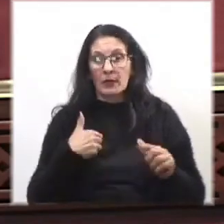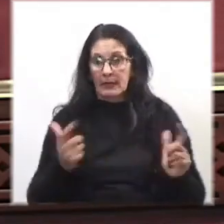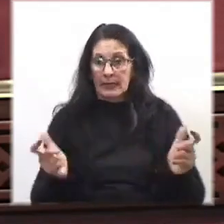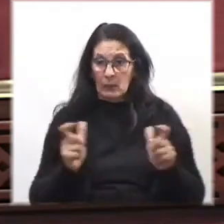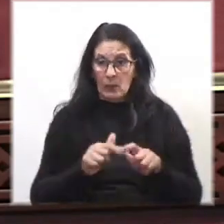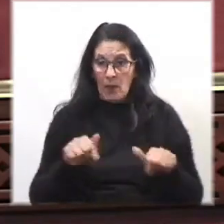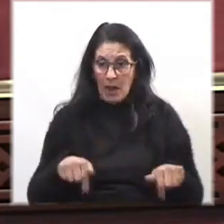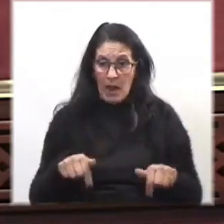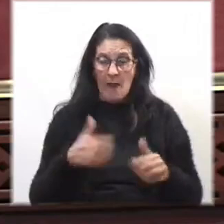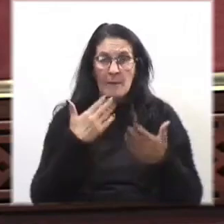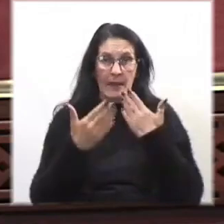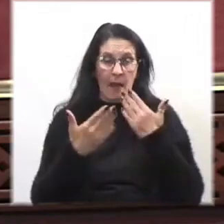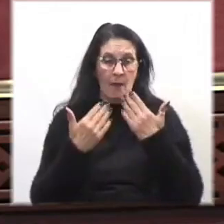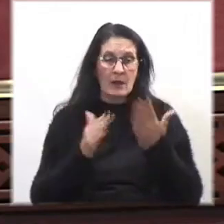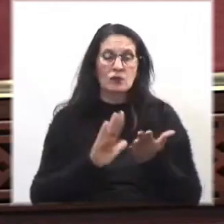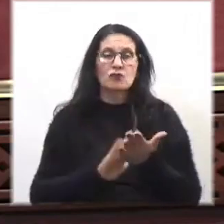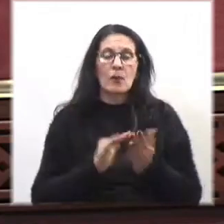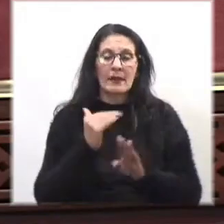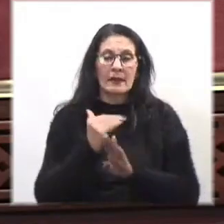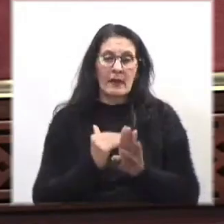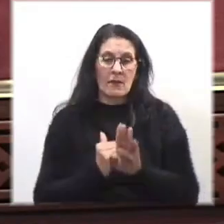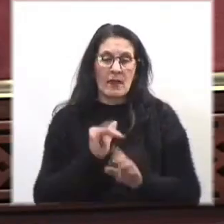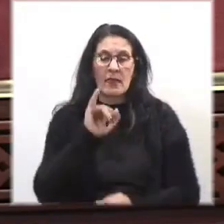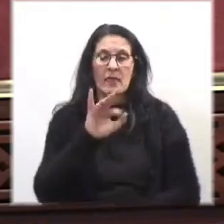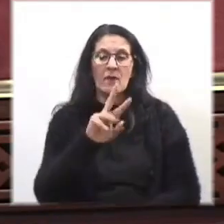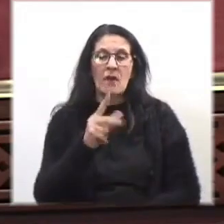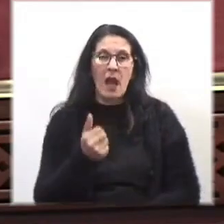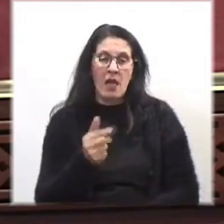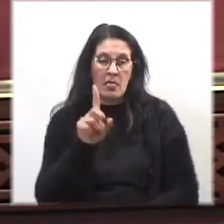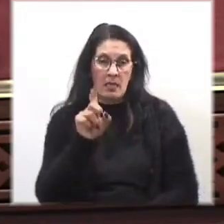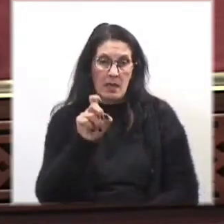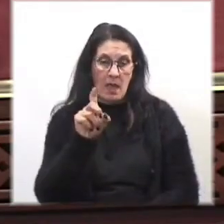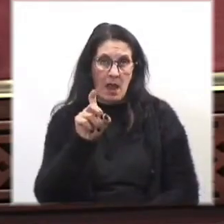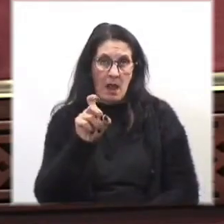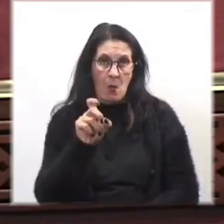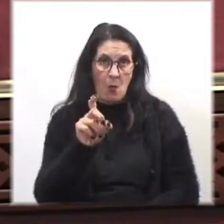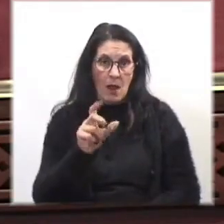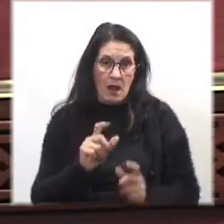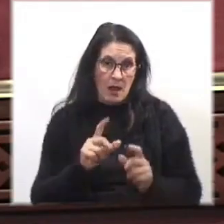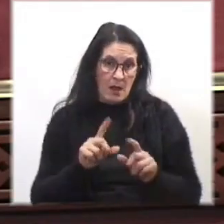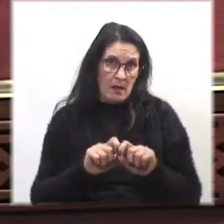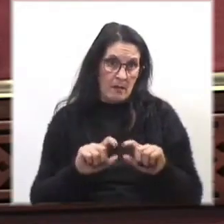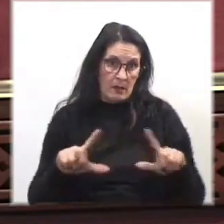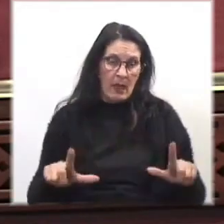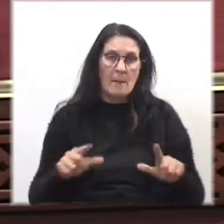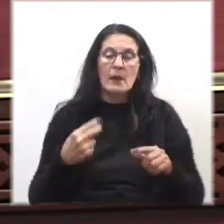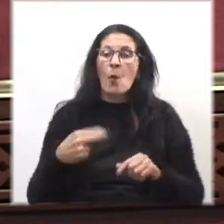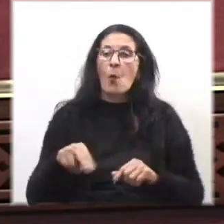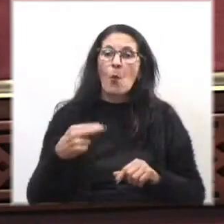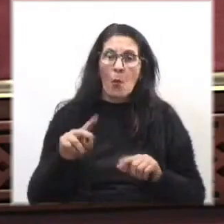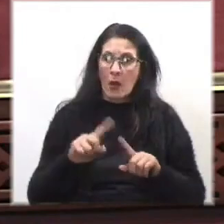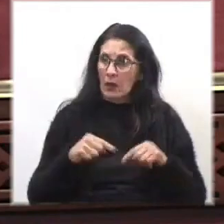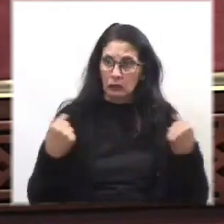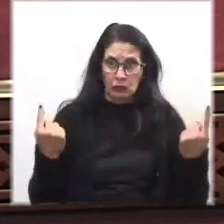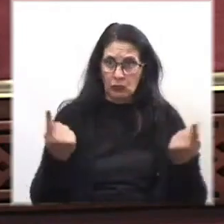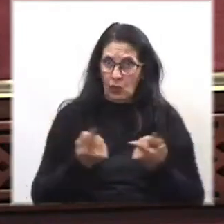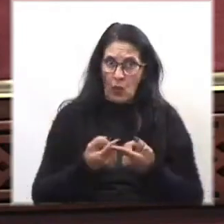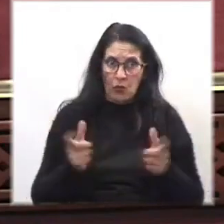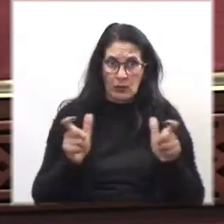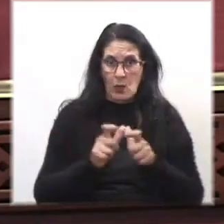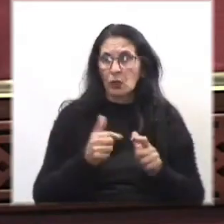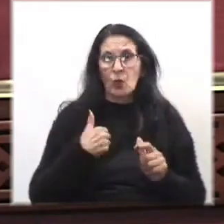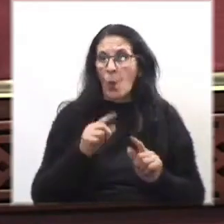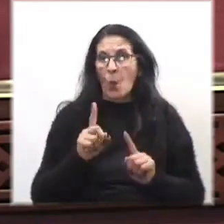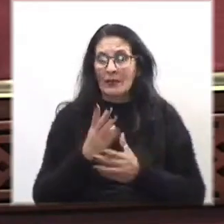acá para hablar de la rebaja del IVA, al agua potable, pero que yo sepa, nunca se reunieron los legisladores, no estaba yo